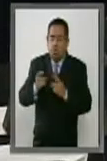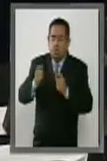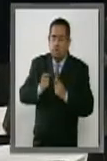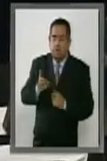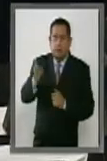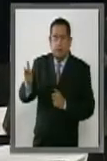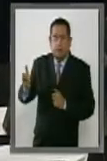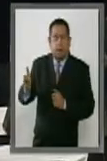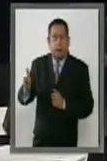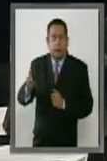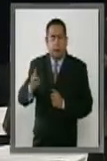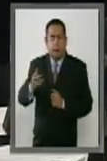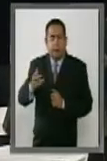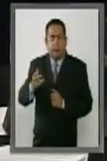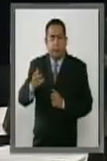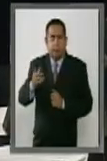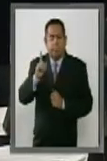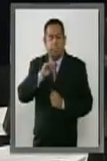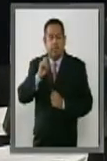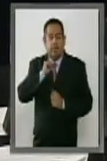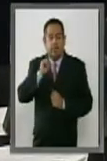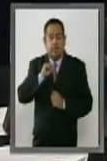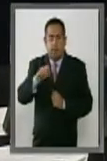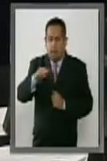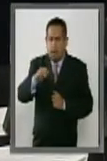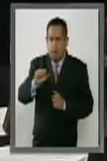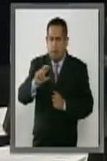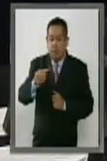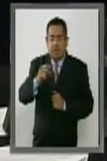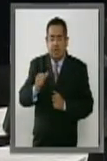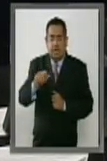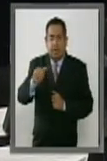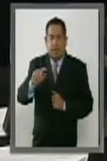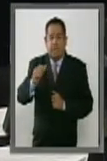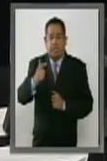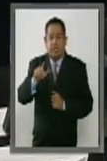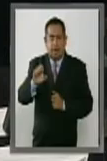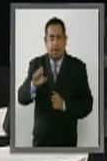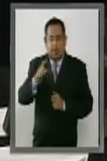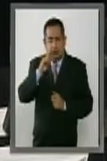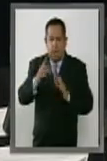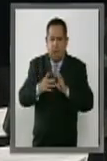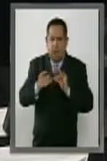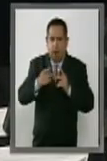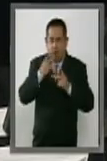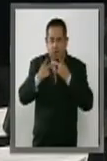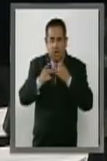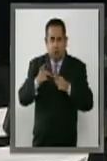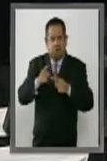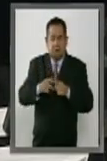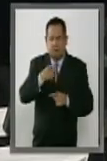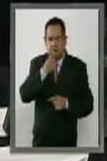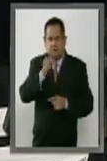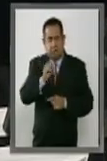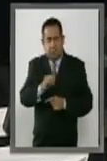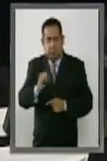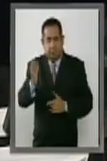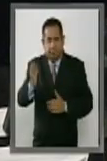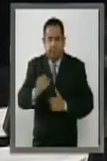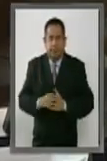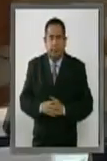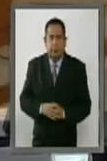del uso de la palabra a la senadora Marta Tagle Martínez para hablar a favor del dictamen.